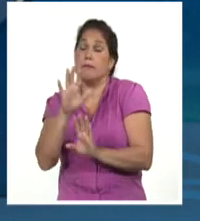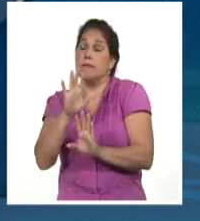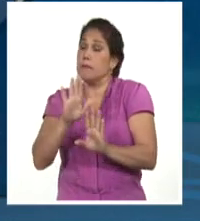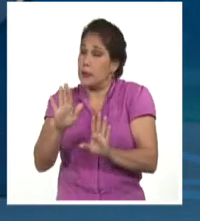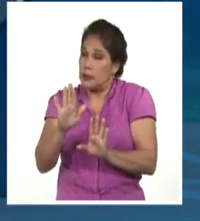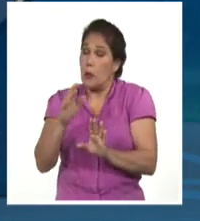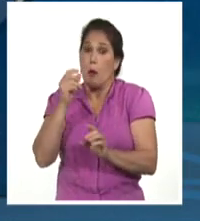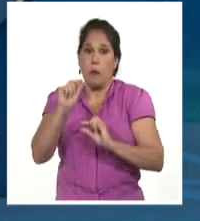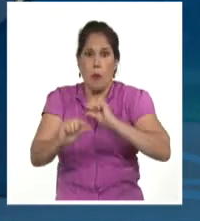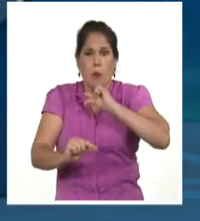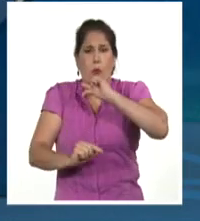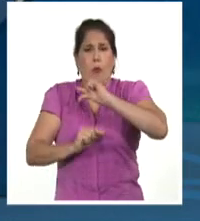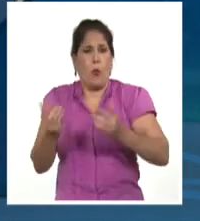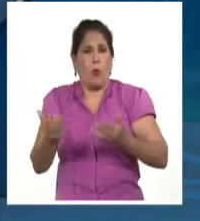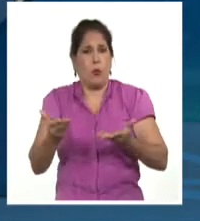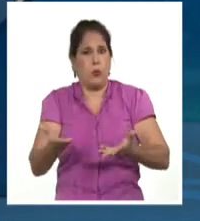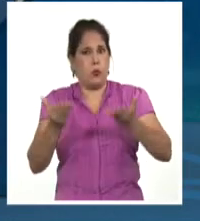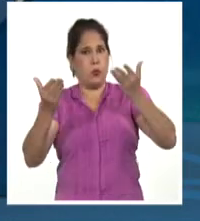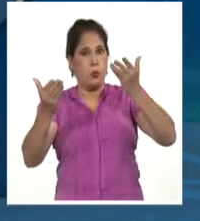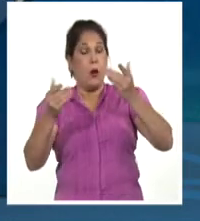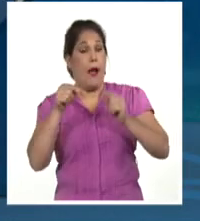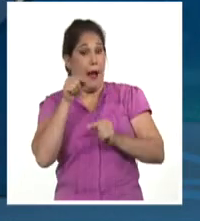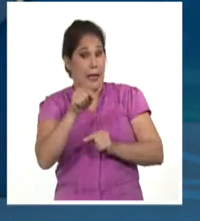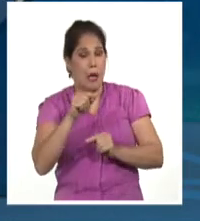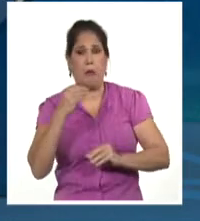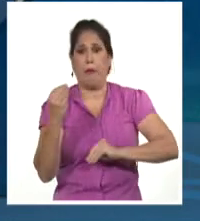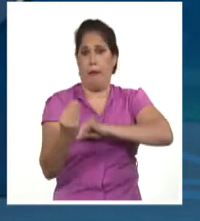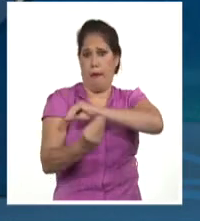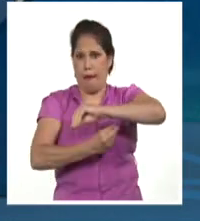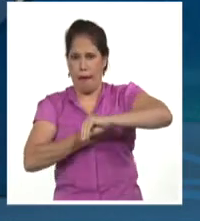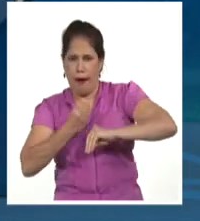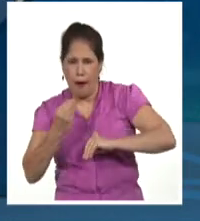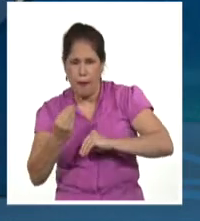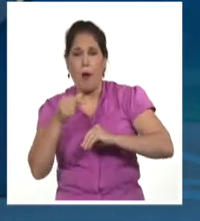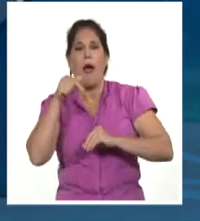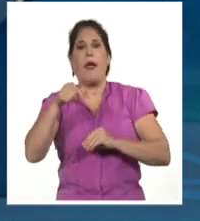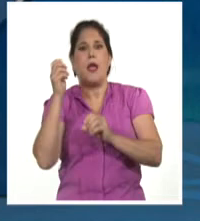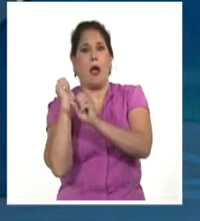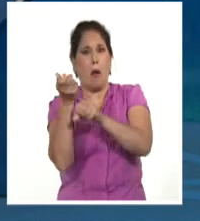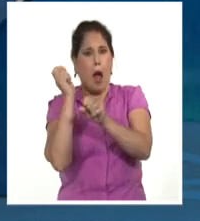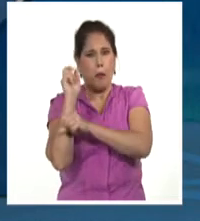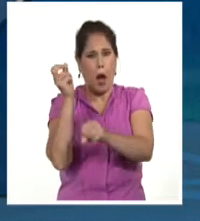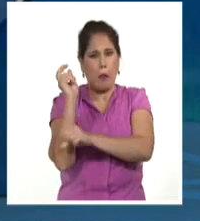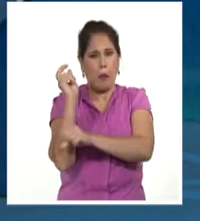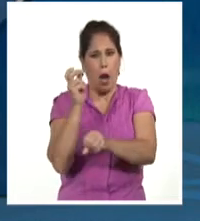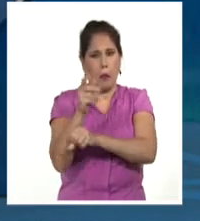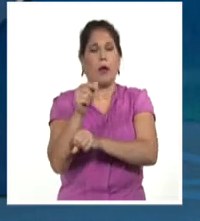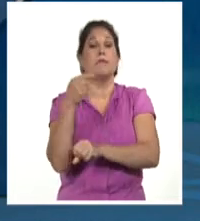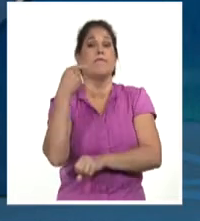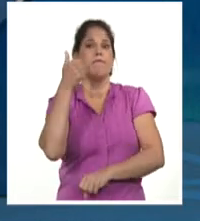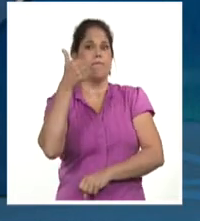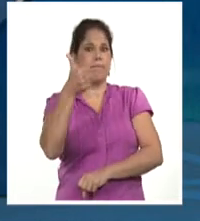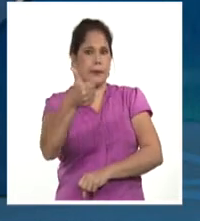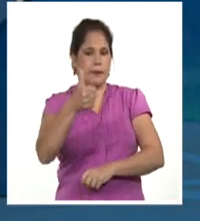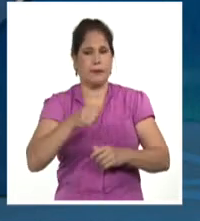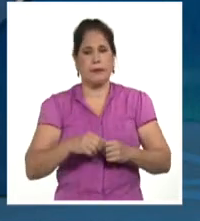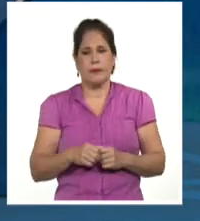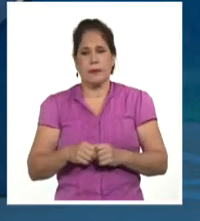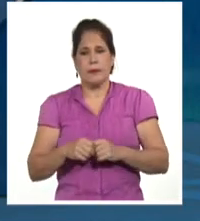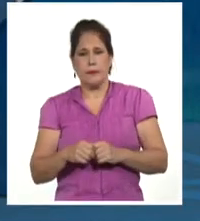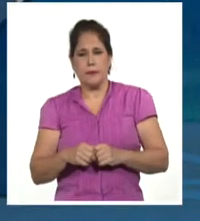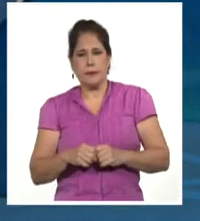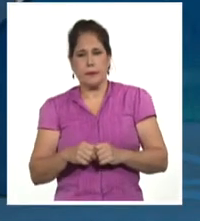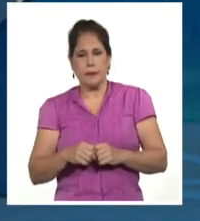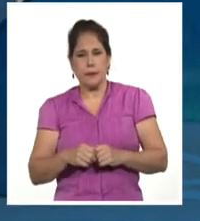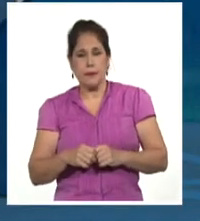increíblemente los elefantes se transforman y afilan sus bates cuando pichea Hermes. Yusniel Ibáñez, con buenas